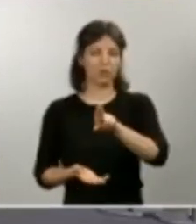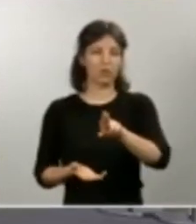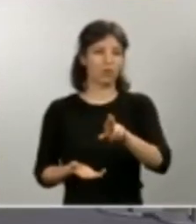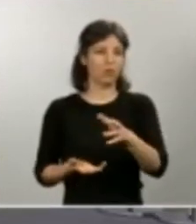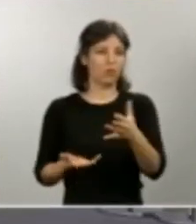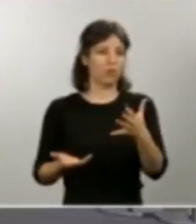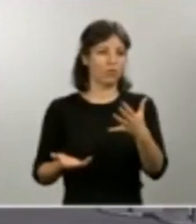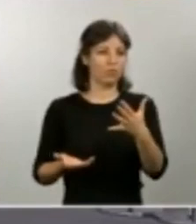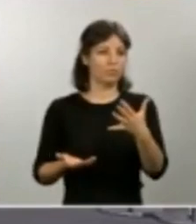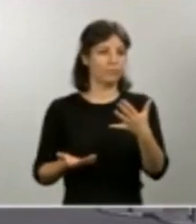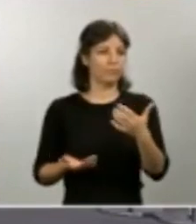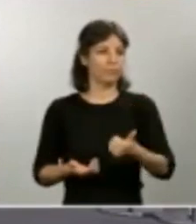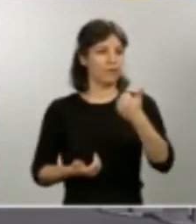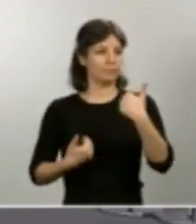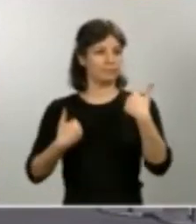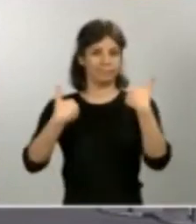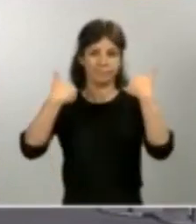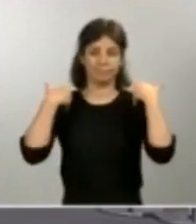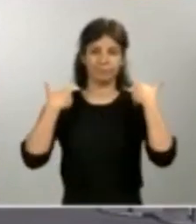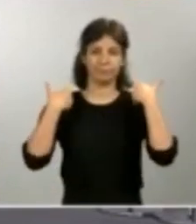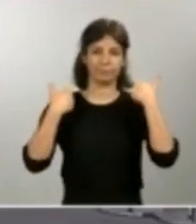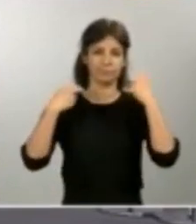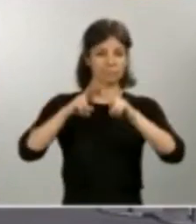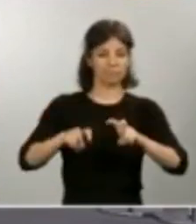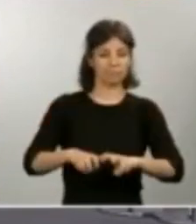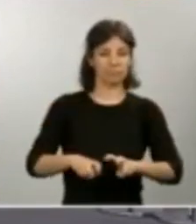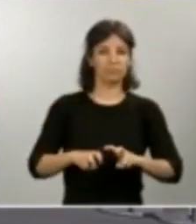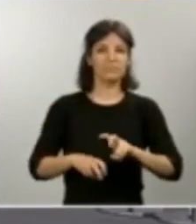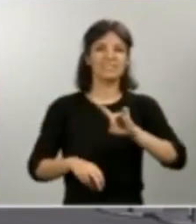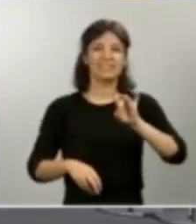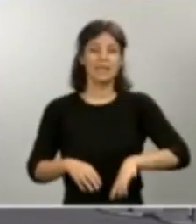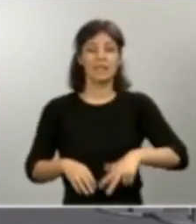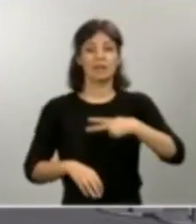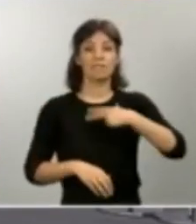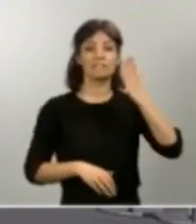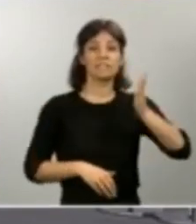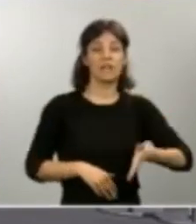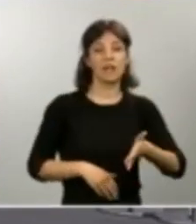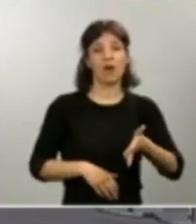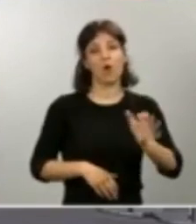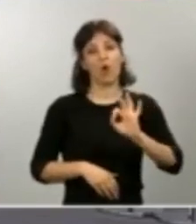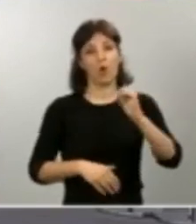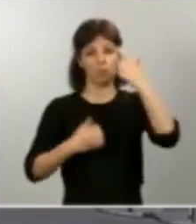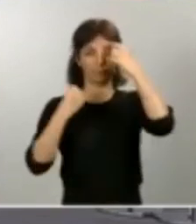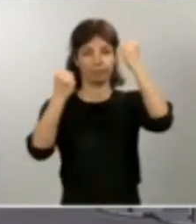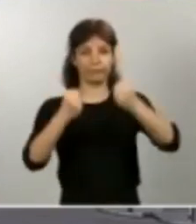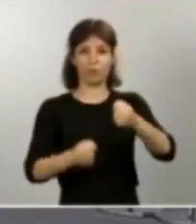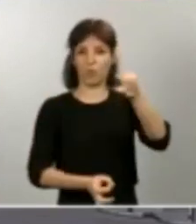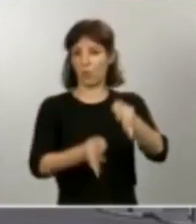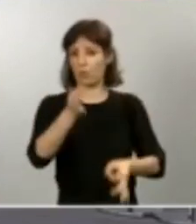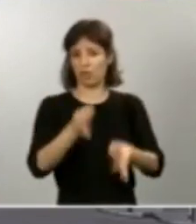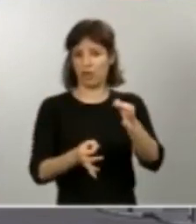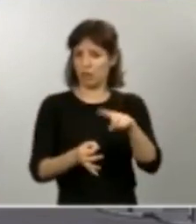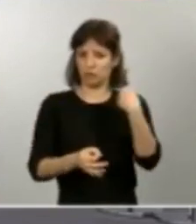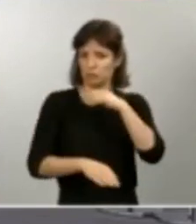de la investigación es bien la fiscalía, bien la autoridad judicial y en esos parámetros actuaremos. Pero somos conscientes